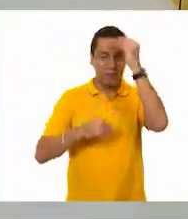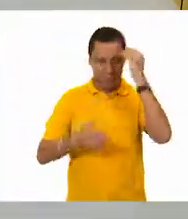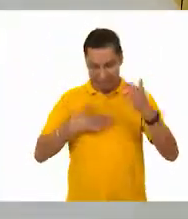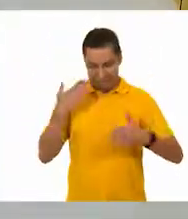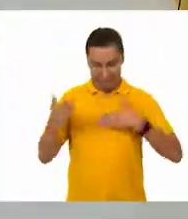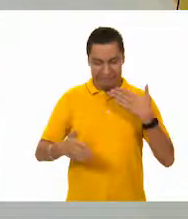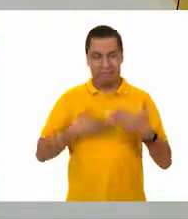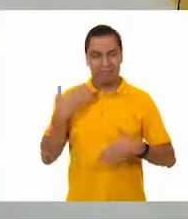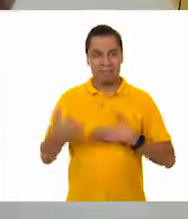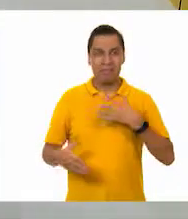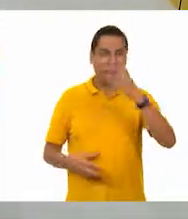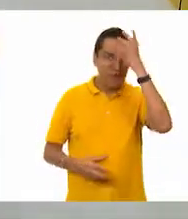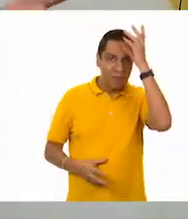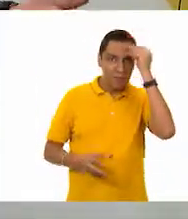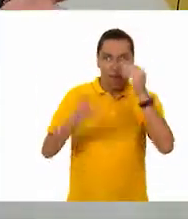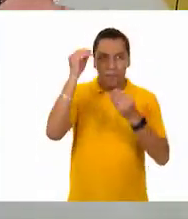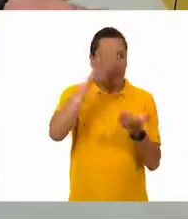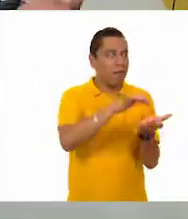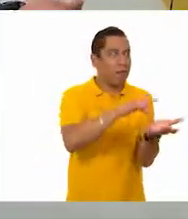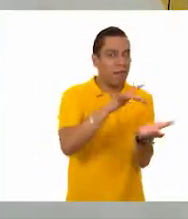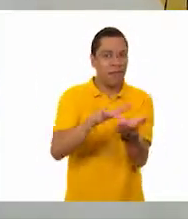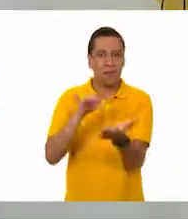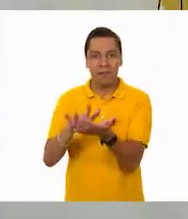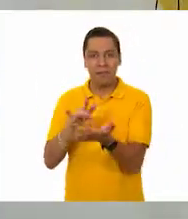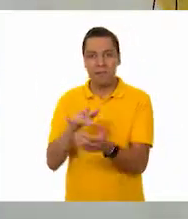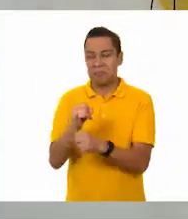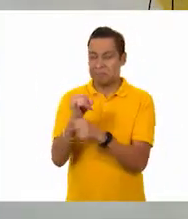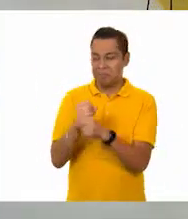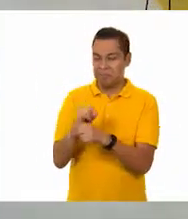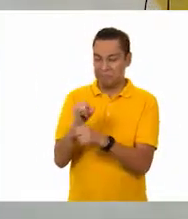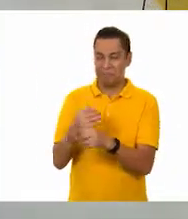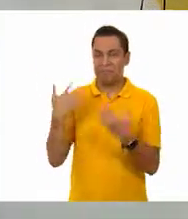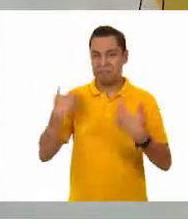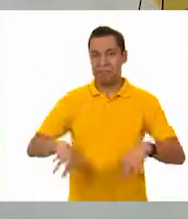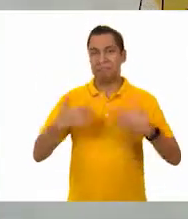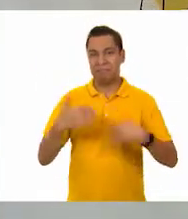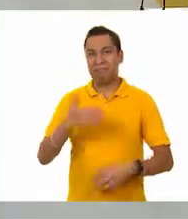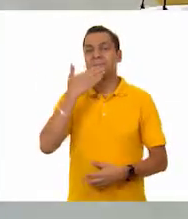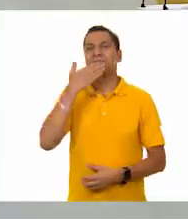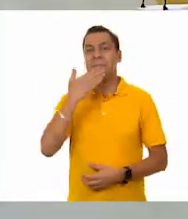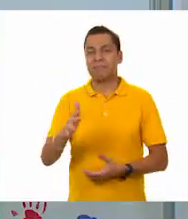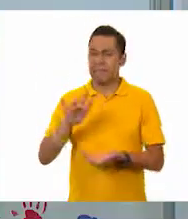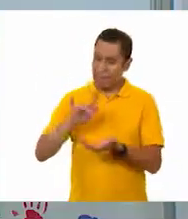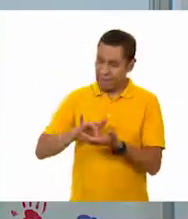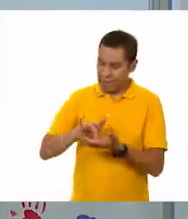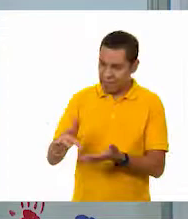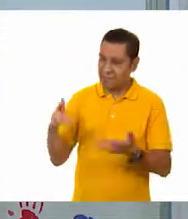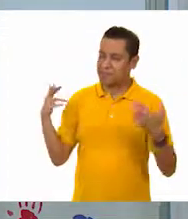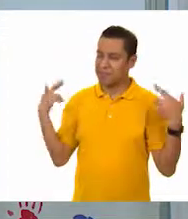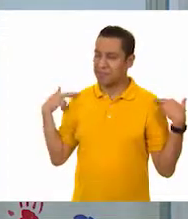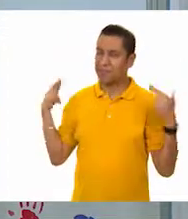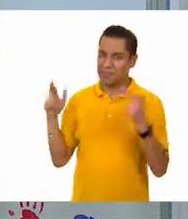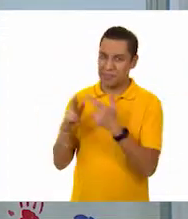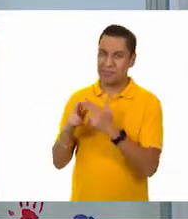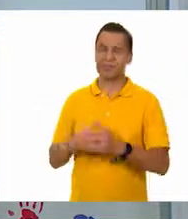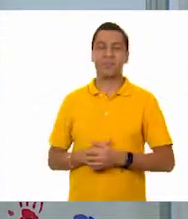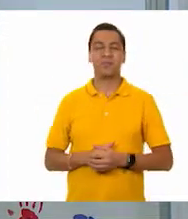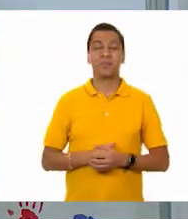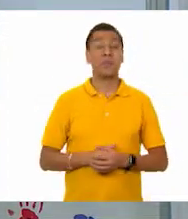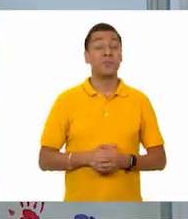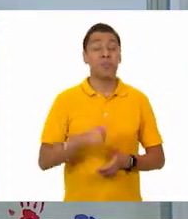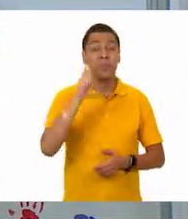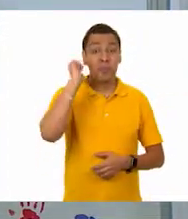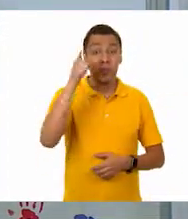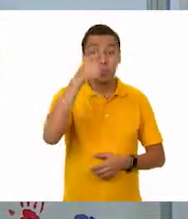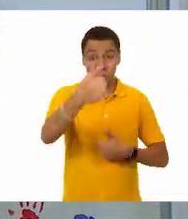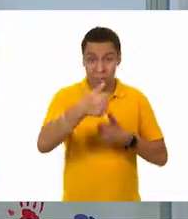nos ayudan a aprender muchas cosas gracias al maestro Lalo y a Tino, por supuesto. Ah, muy bien. Y las actividades que también tenemos siempre preparadas. Y espero, como